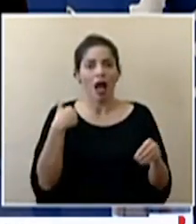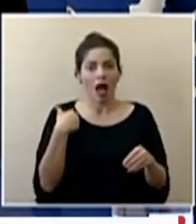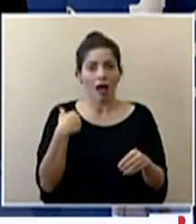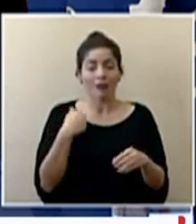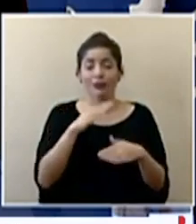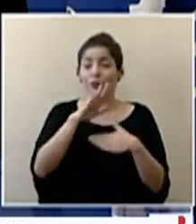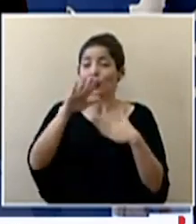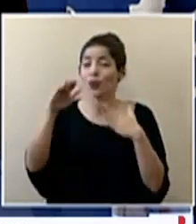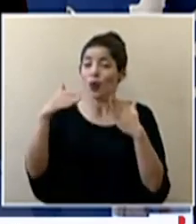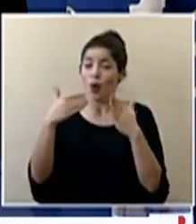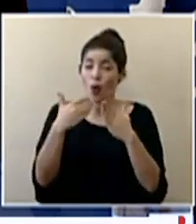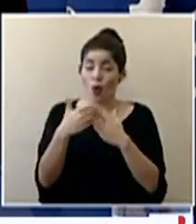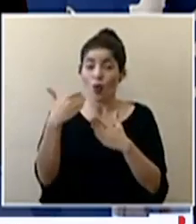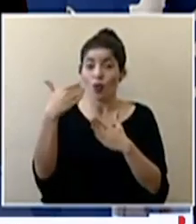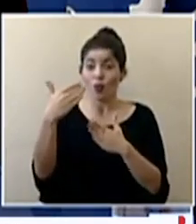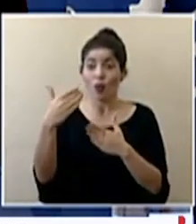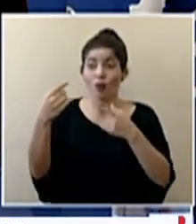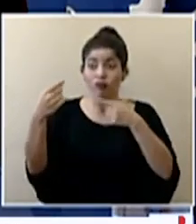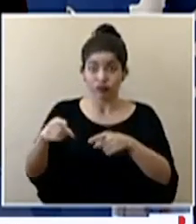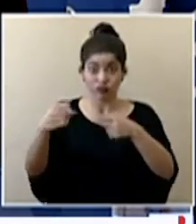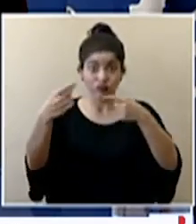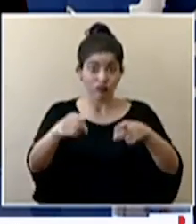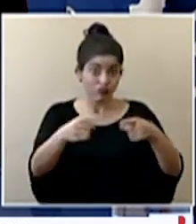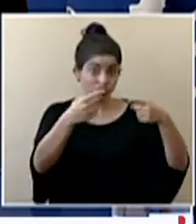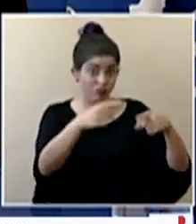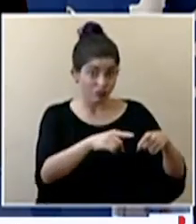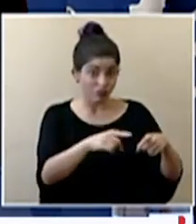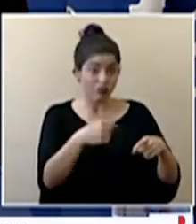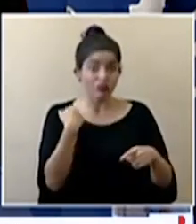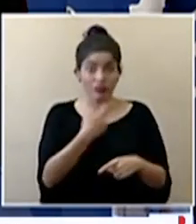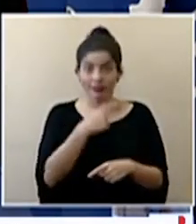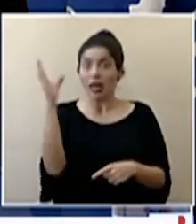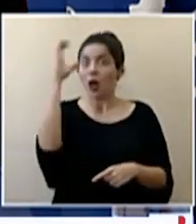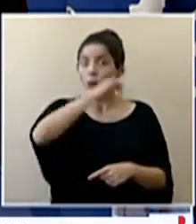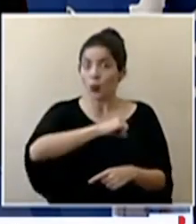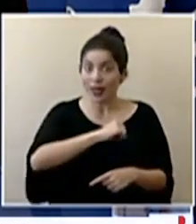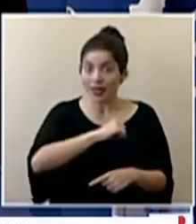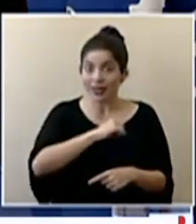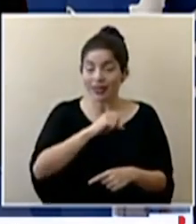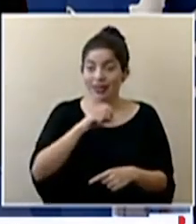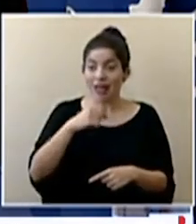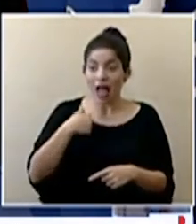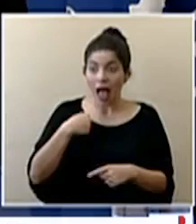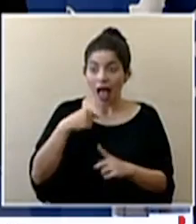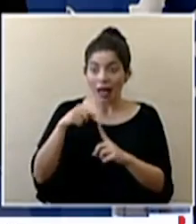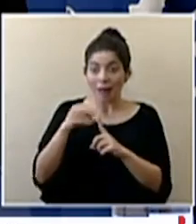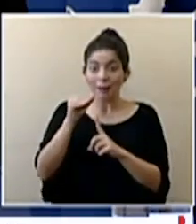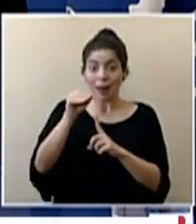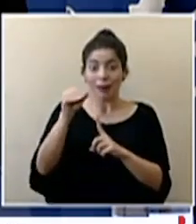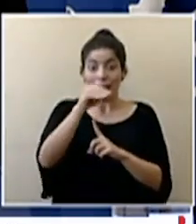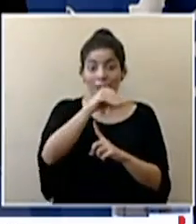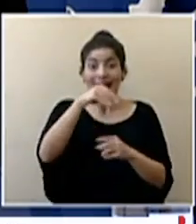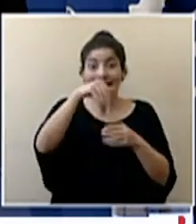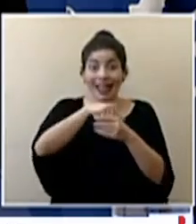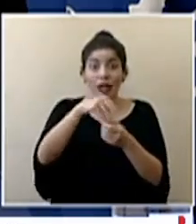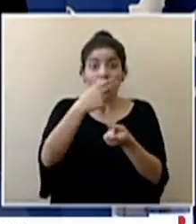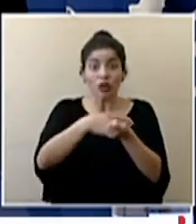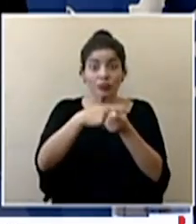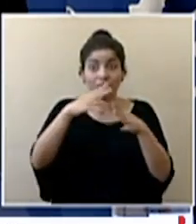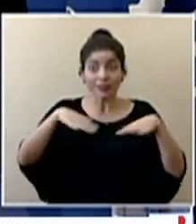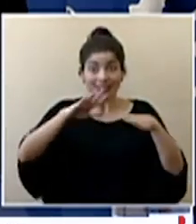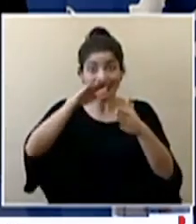los casos donde esto nos hemos dado cuenta de esta transmisión dentro de nuestros centros de salud